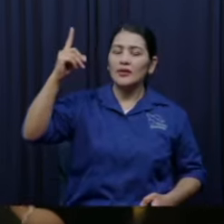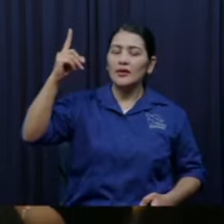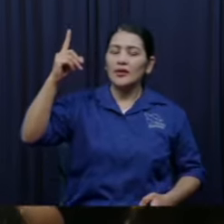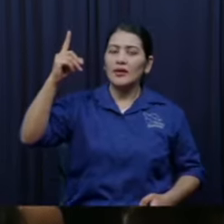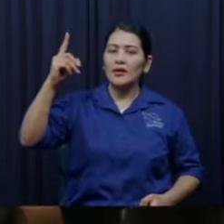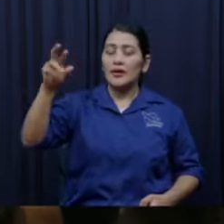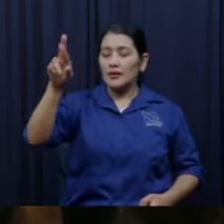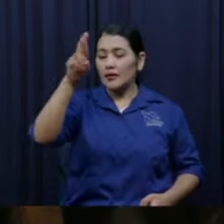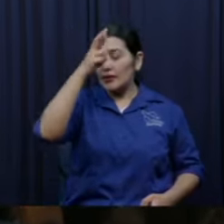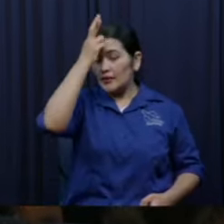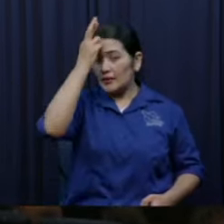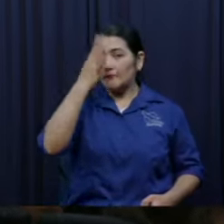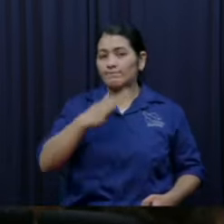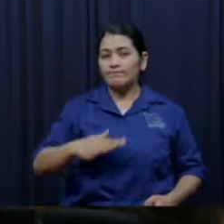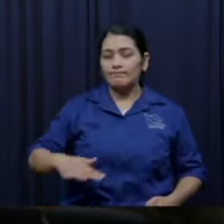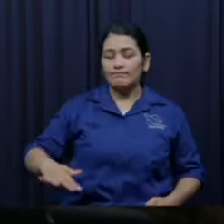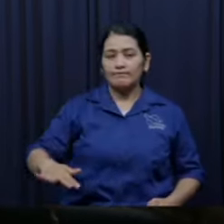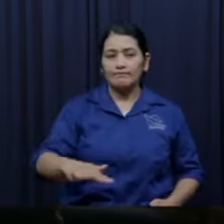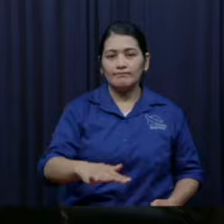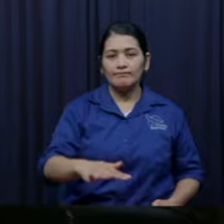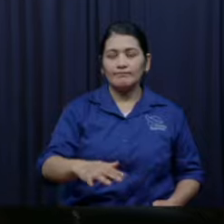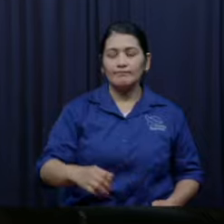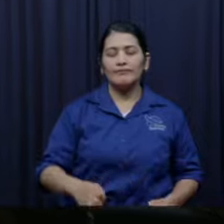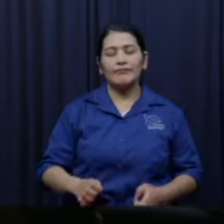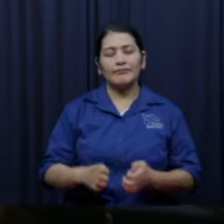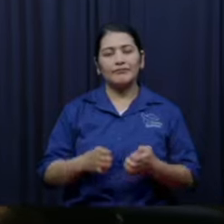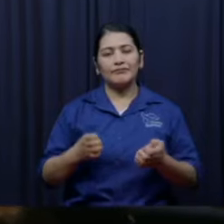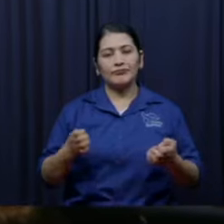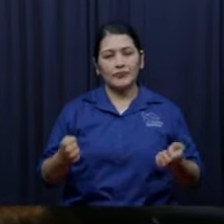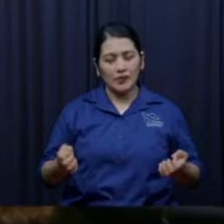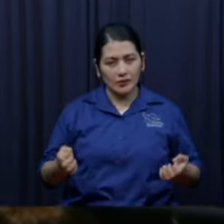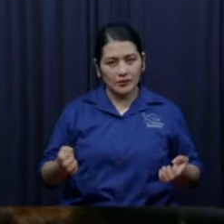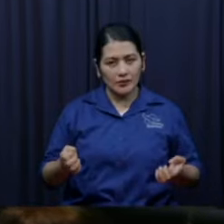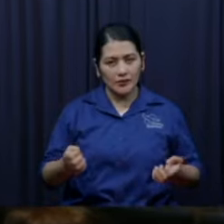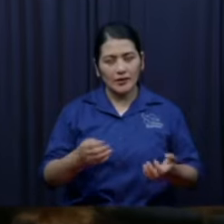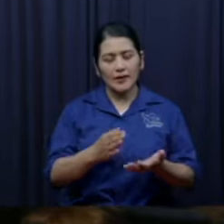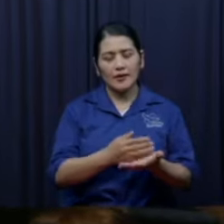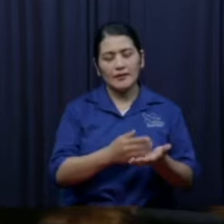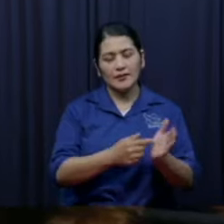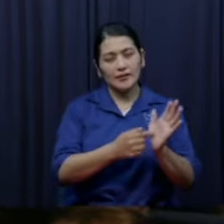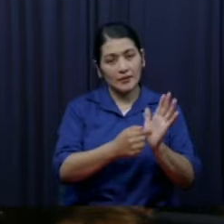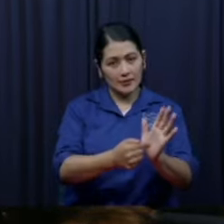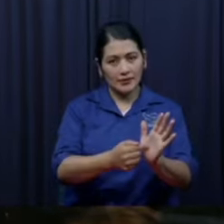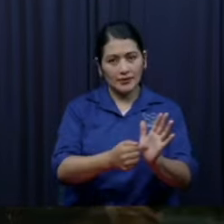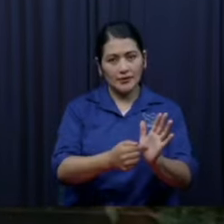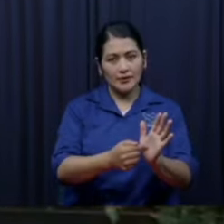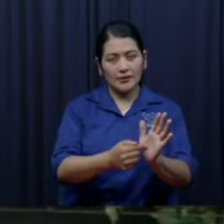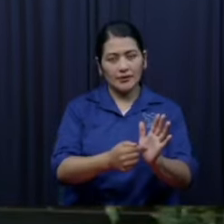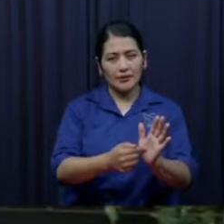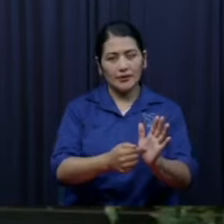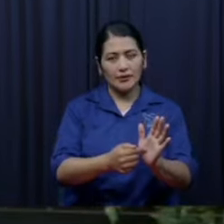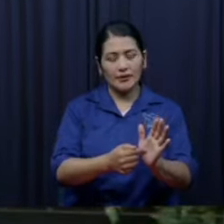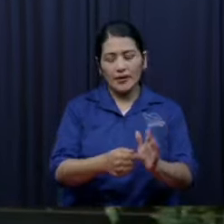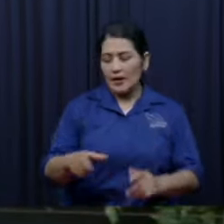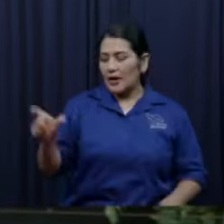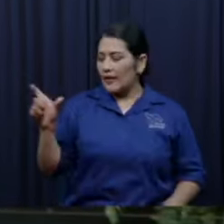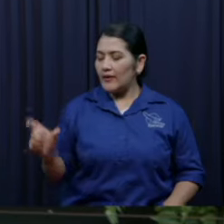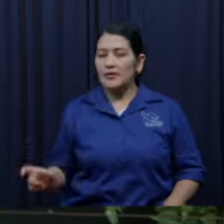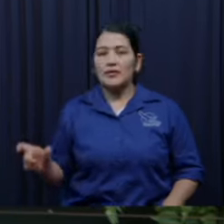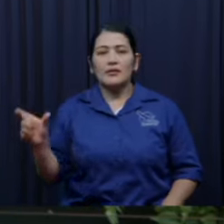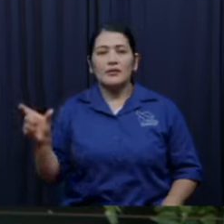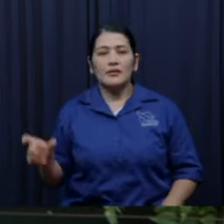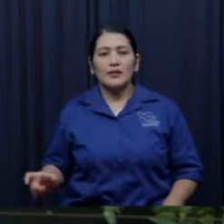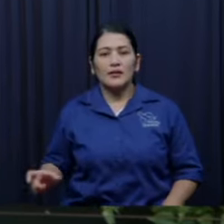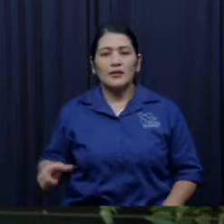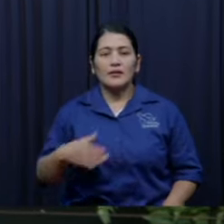muerte haya sido, la muerte ya empezó su muerte en la Cruz del Calvario, pero todavía sigue haciendo